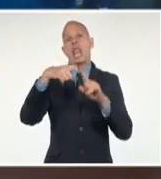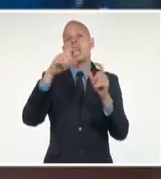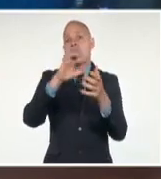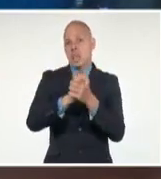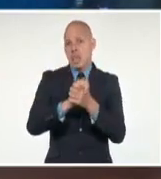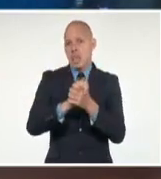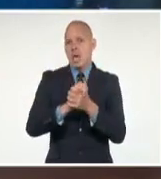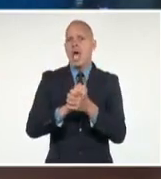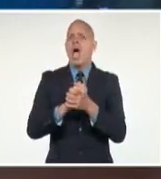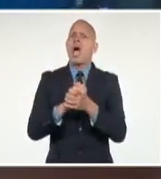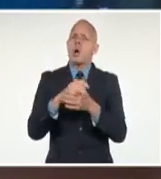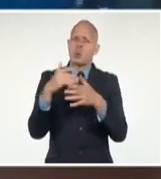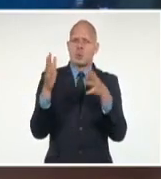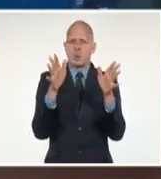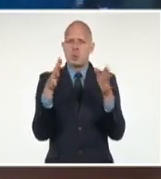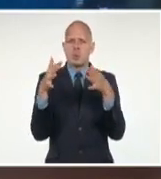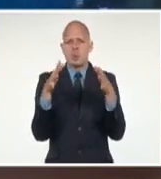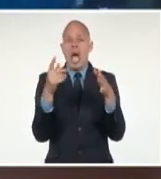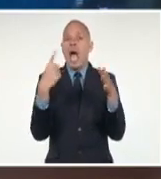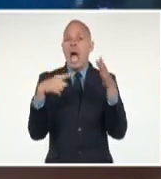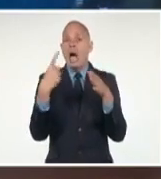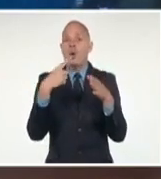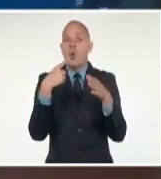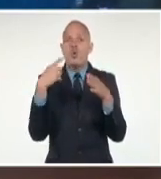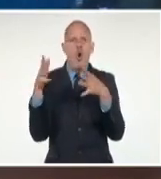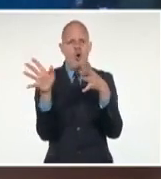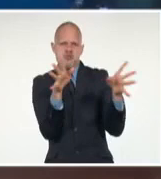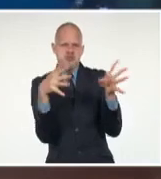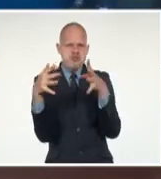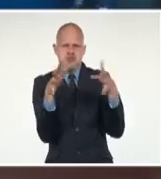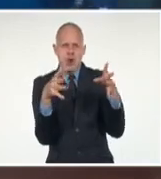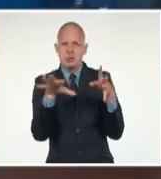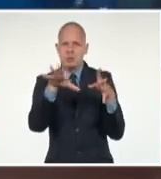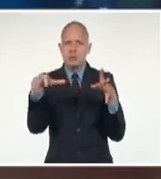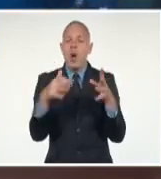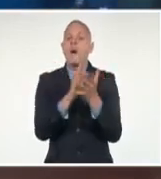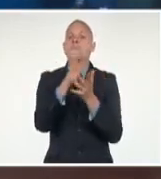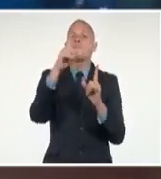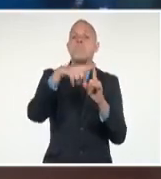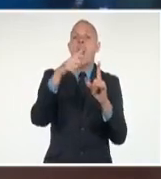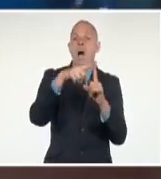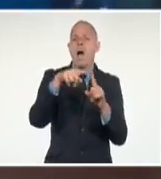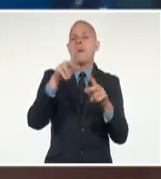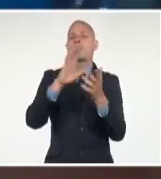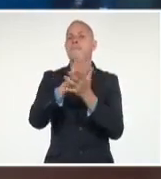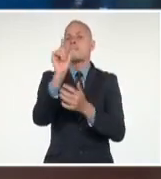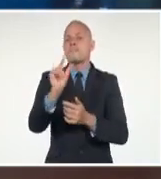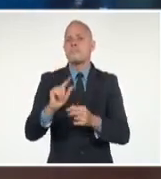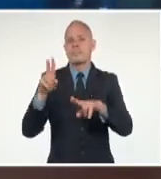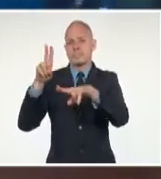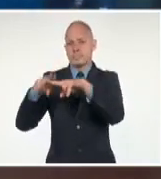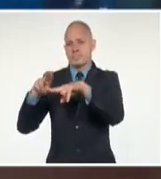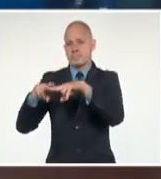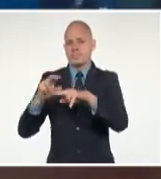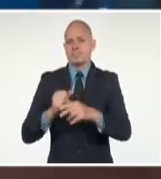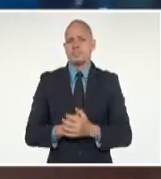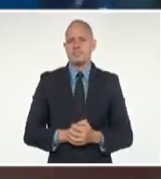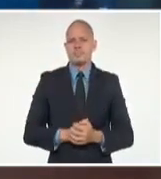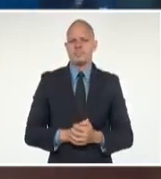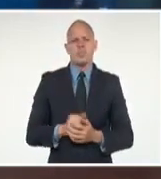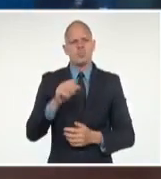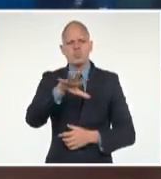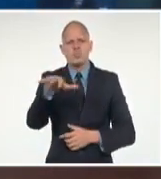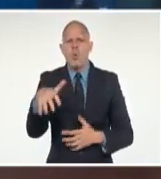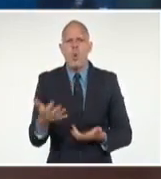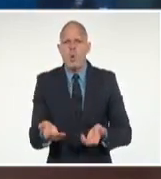hasta 100 kilómetros por hora. Y eso en Matanza, Mayabeque y La Habana. ¿Dónde? En los lugares, fundamentalmente,